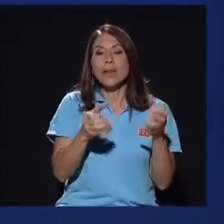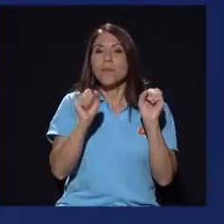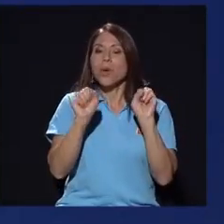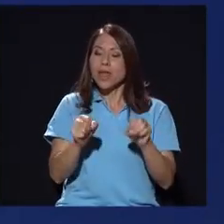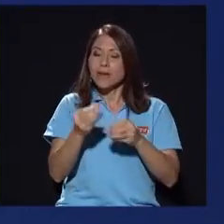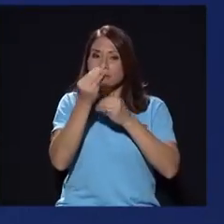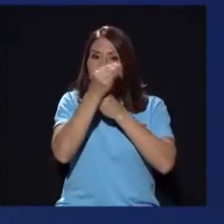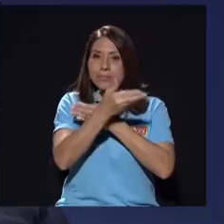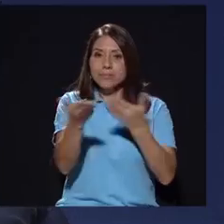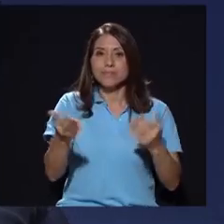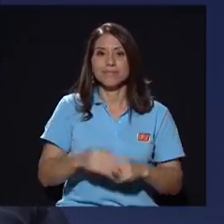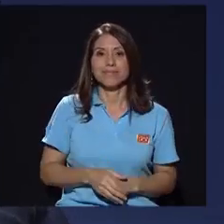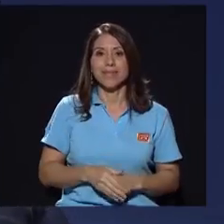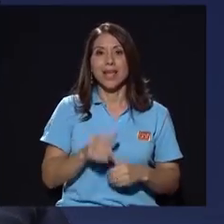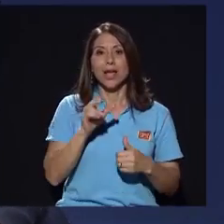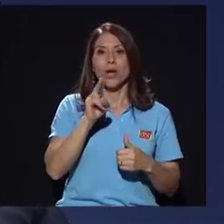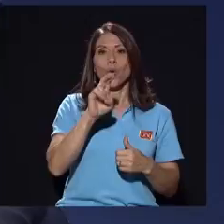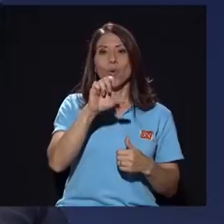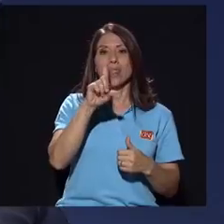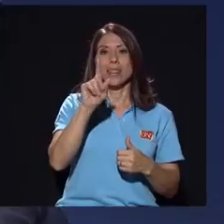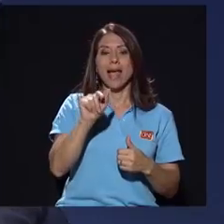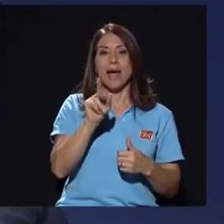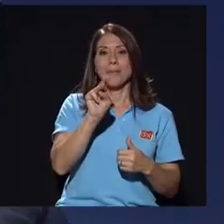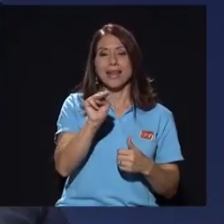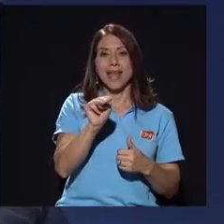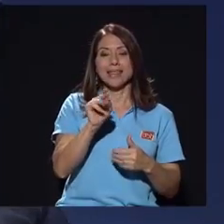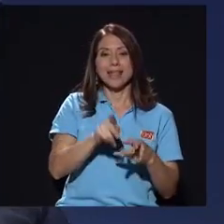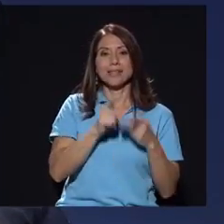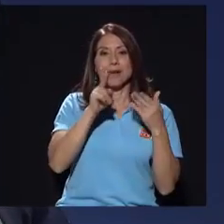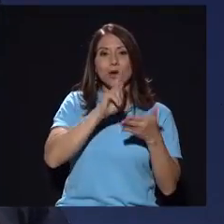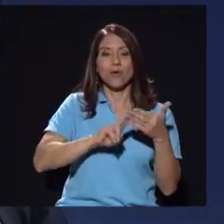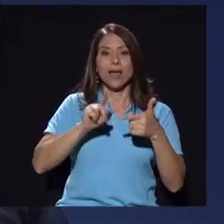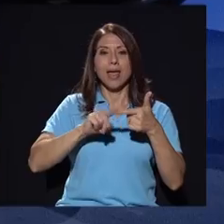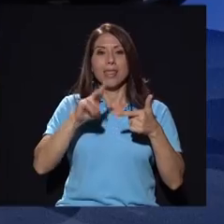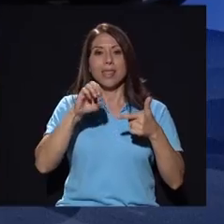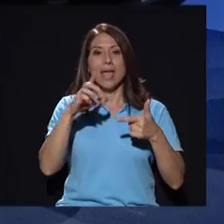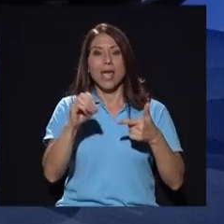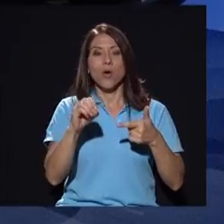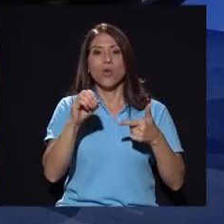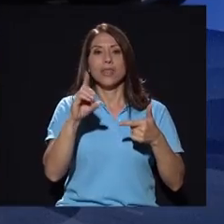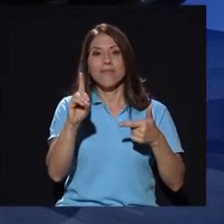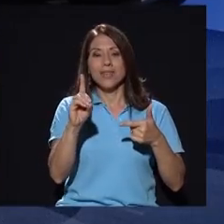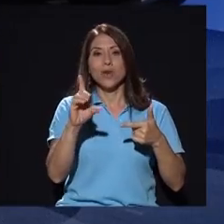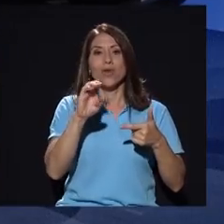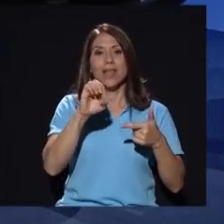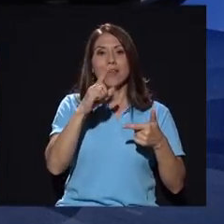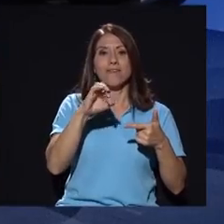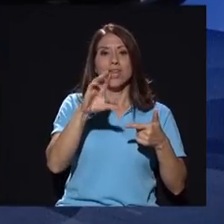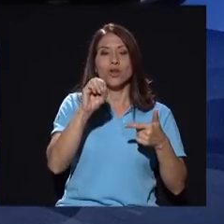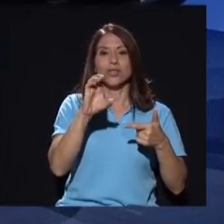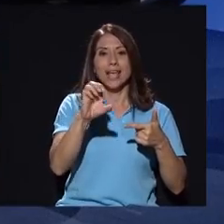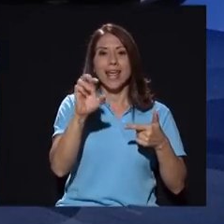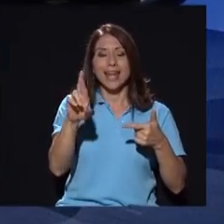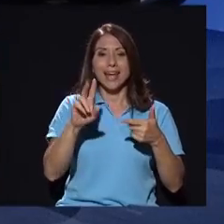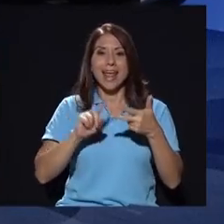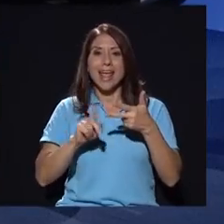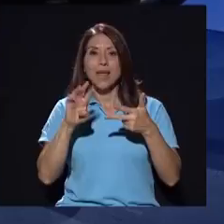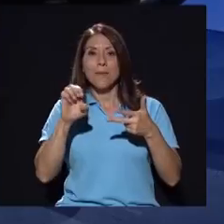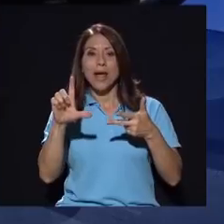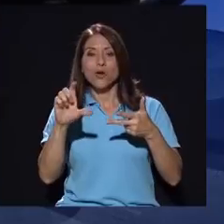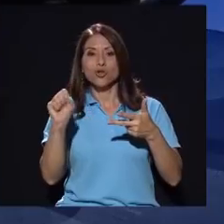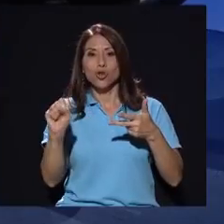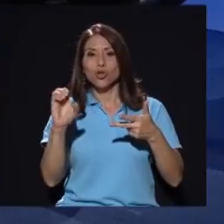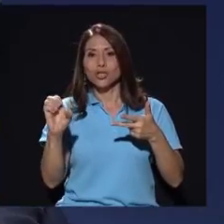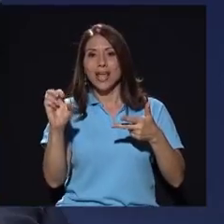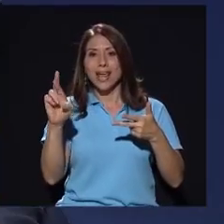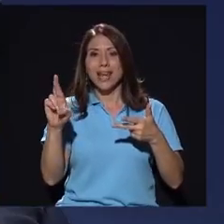hay que reconocérselo. Bueno, estamos con Hulda Miranda del Semanario Universidad, con Diego Delfino, Delfino CR y por supuesto con Michael Soto de